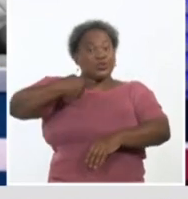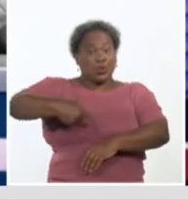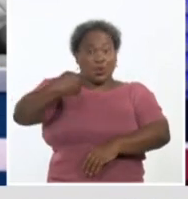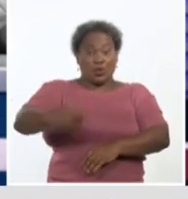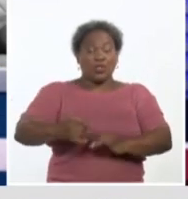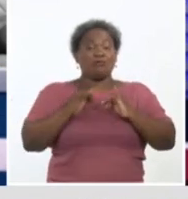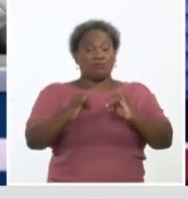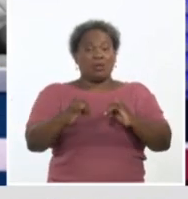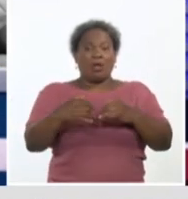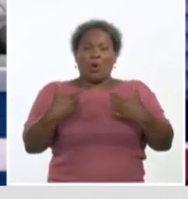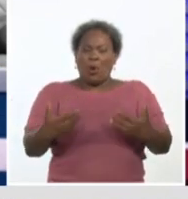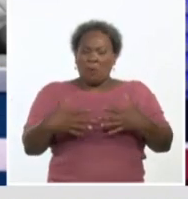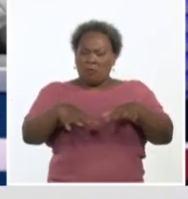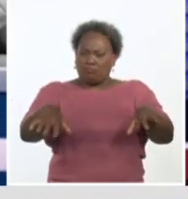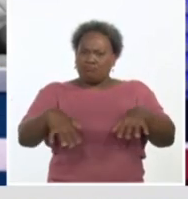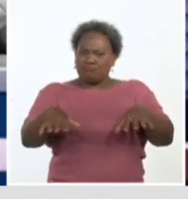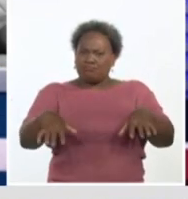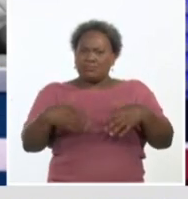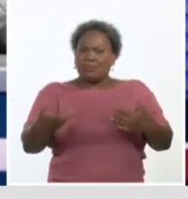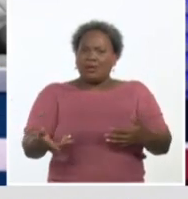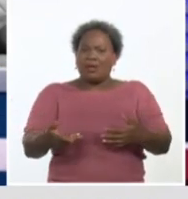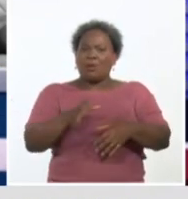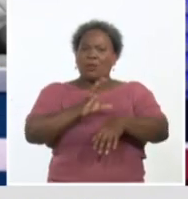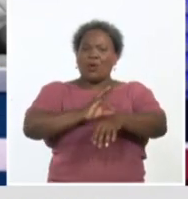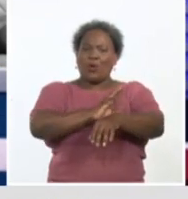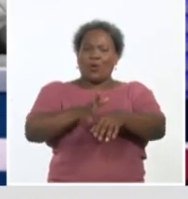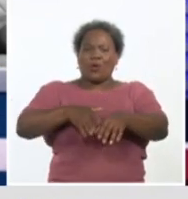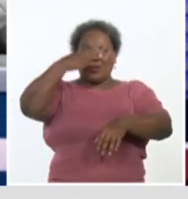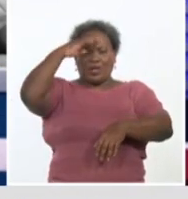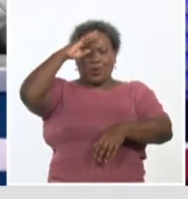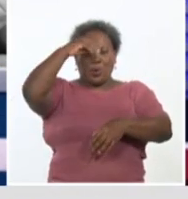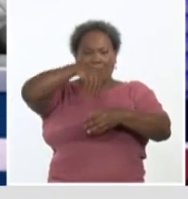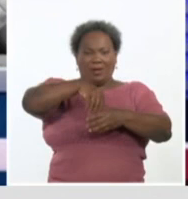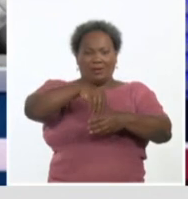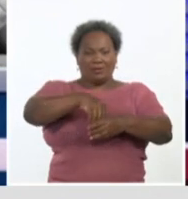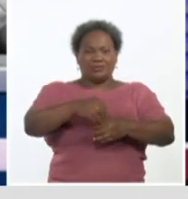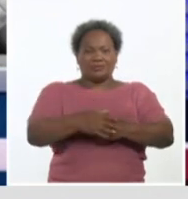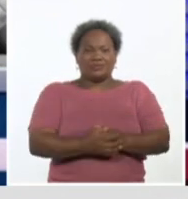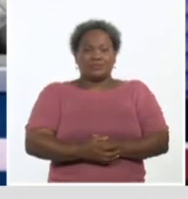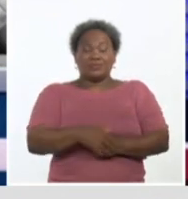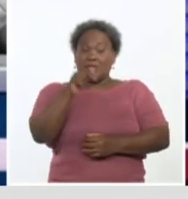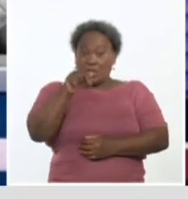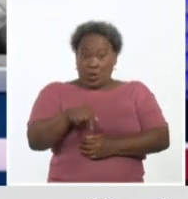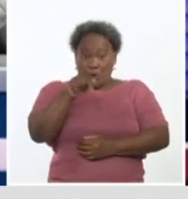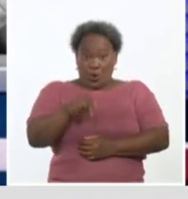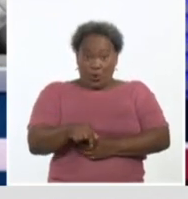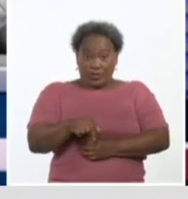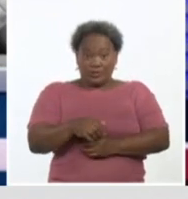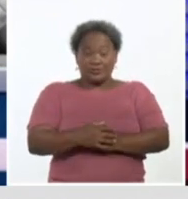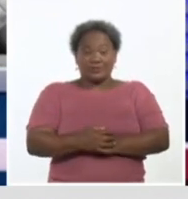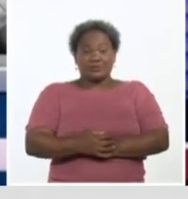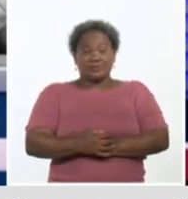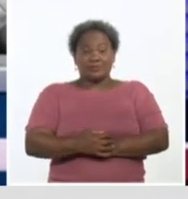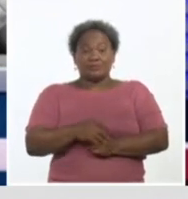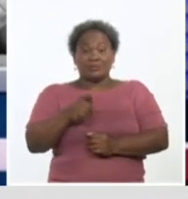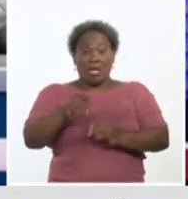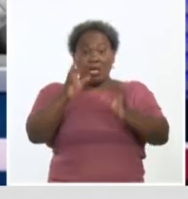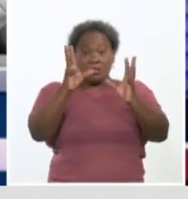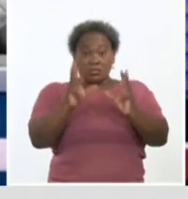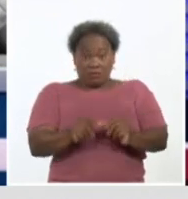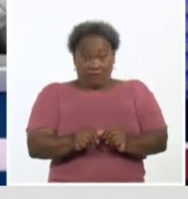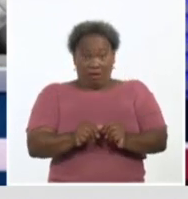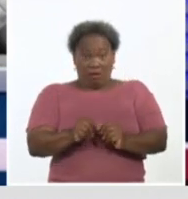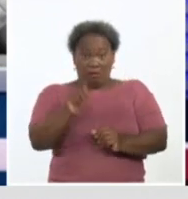actualización sobre el comportamiento de la COVID-19 en nuestro país. Hoy, en esta jornada, la cifra de casos,